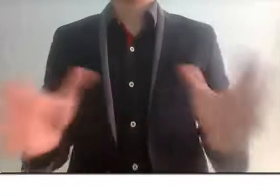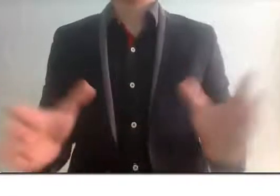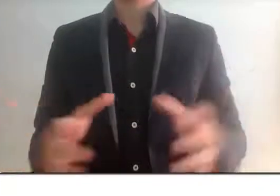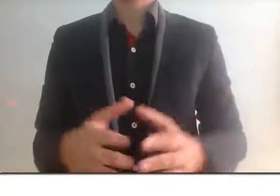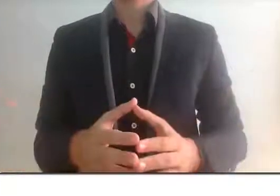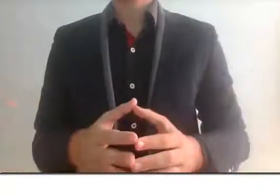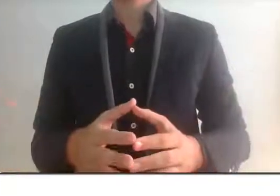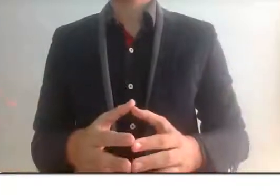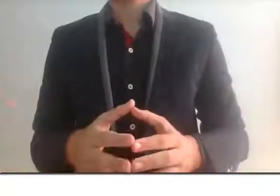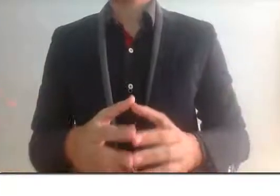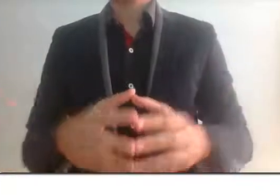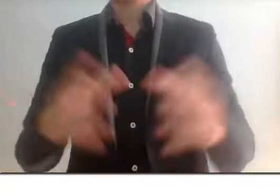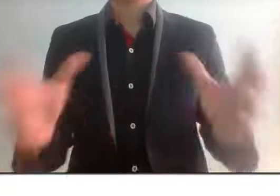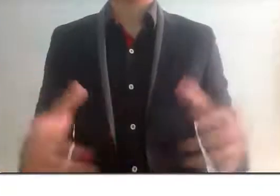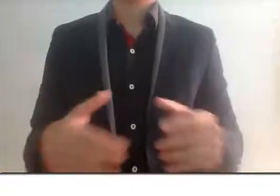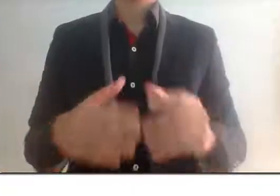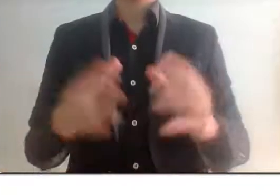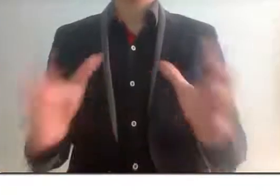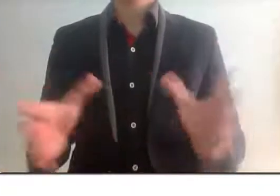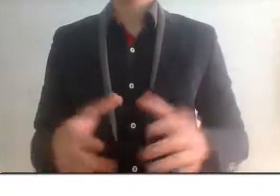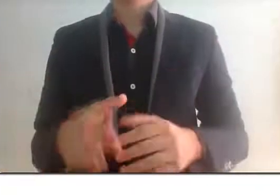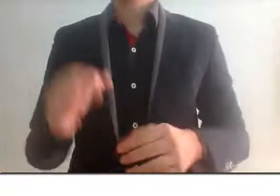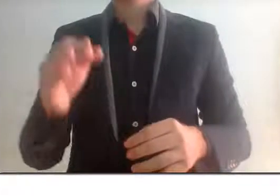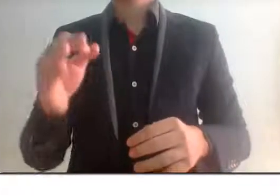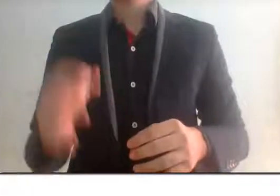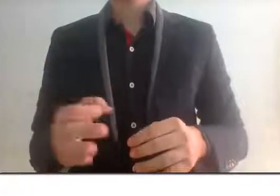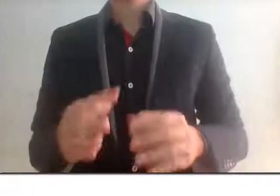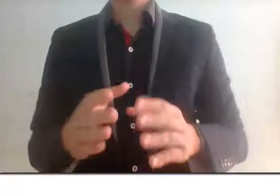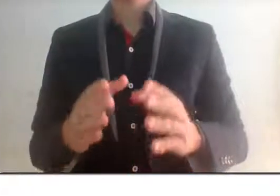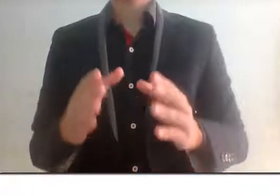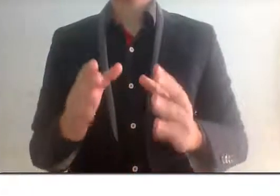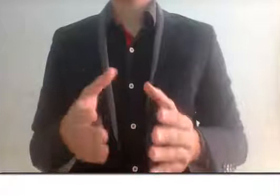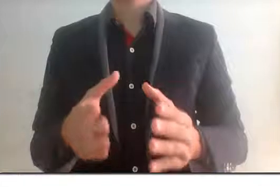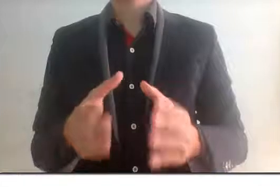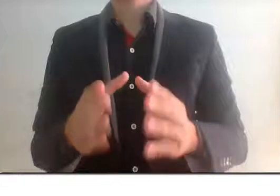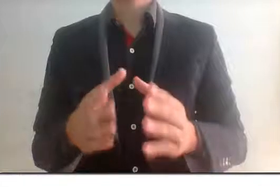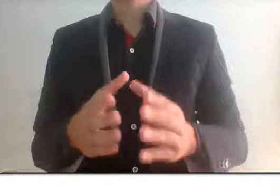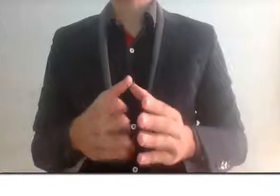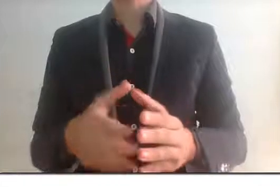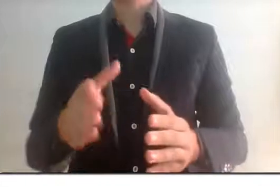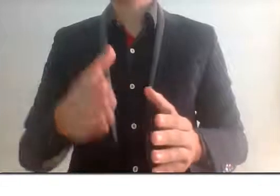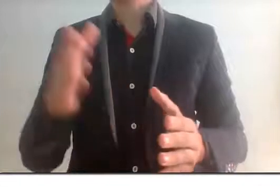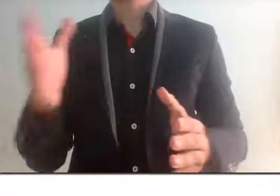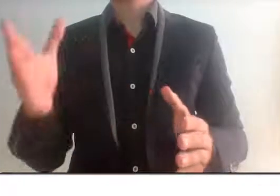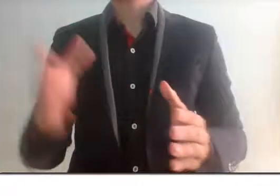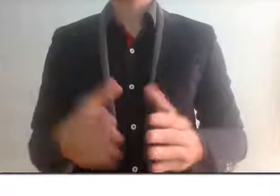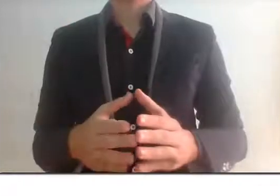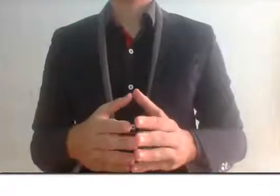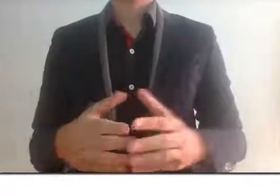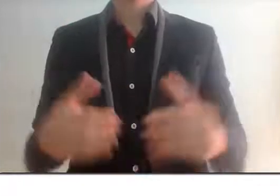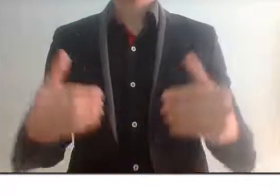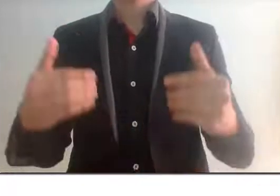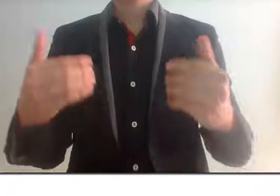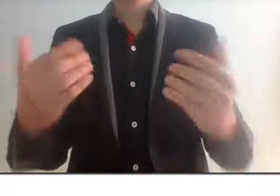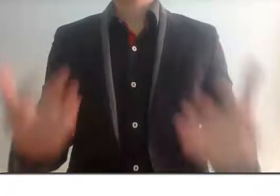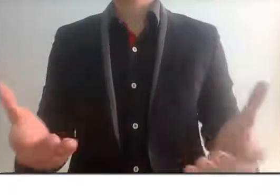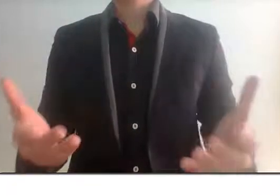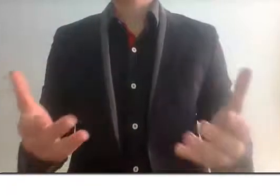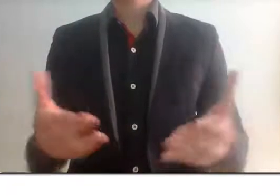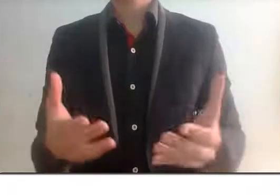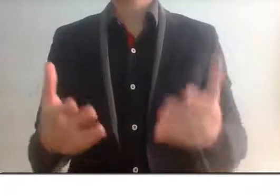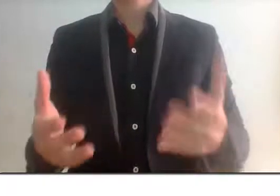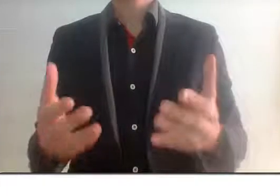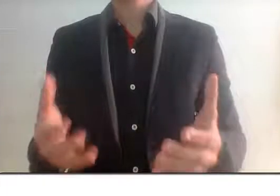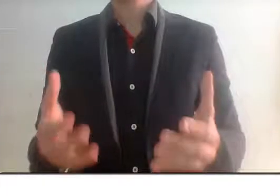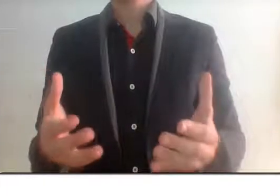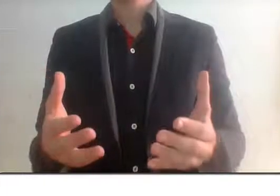quítate la locura de Gilberto. Segundo, primero este tipo de apoyos son importantes, sobre todo para adultos mayores, porque por más